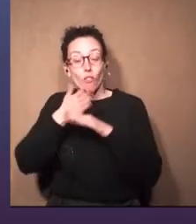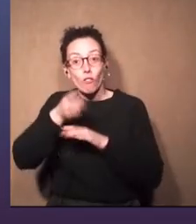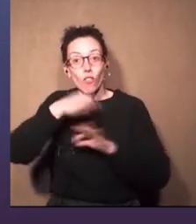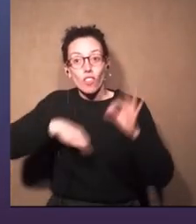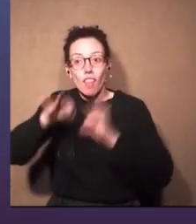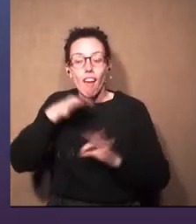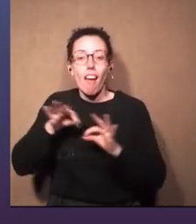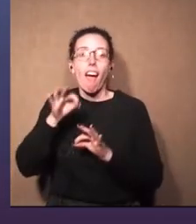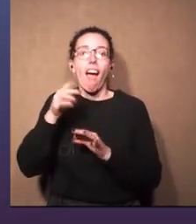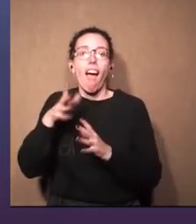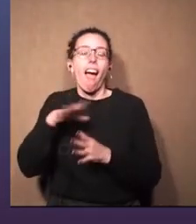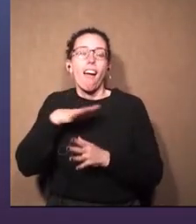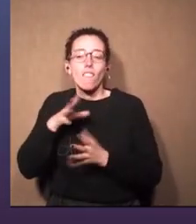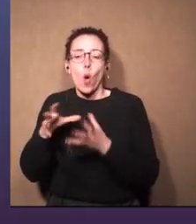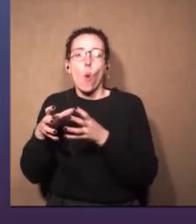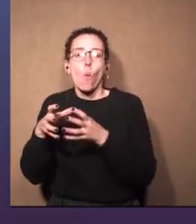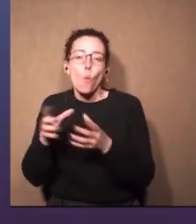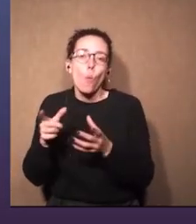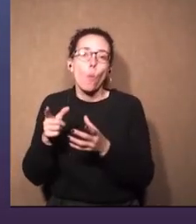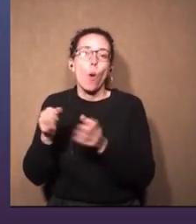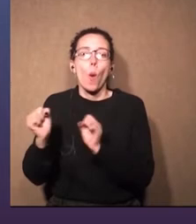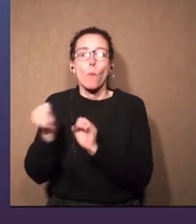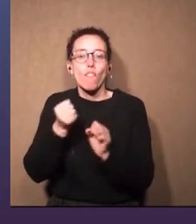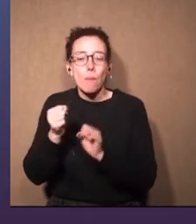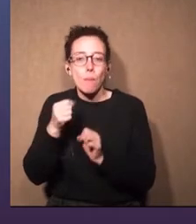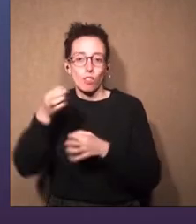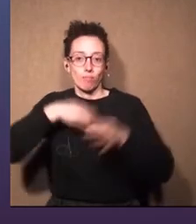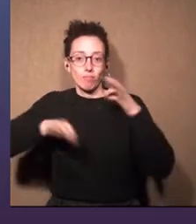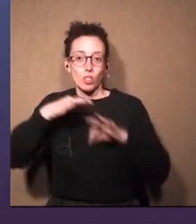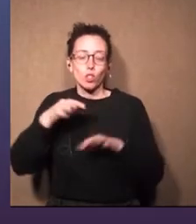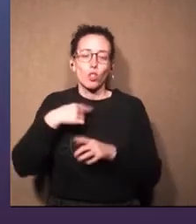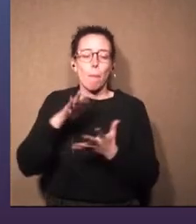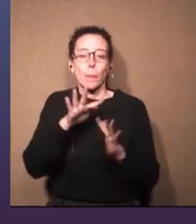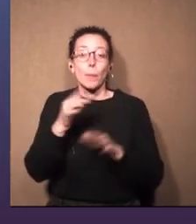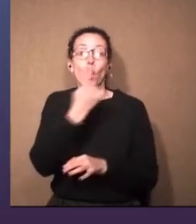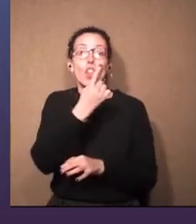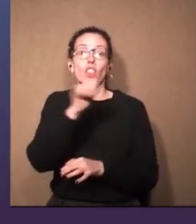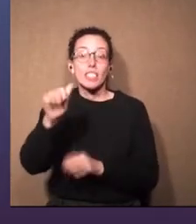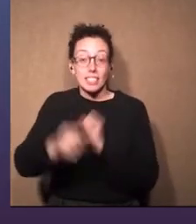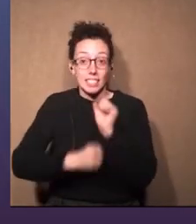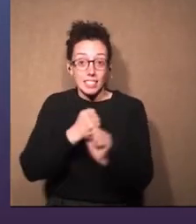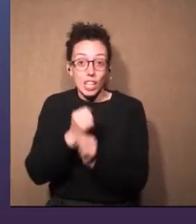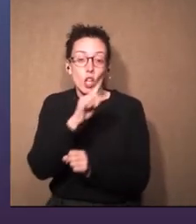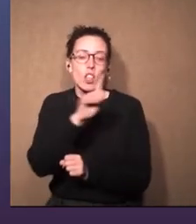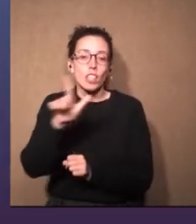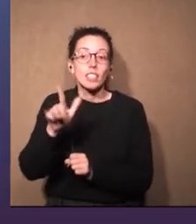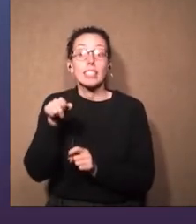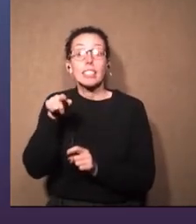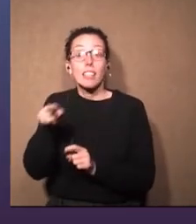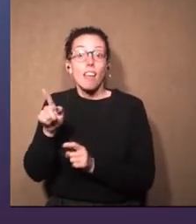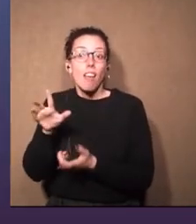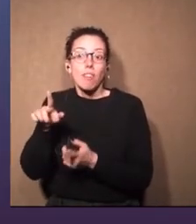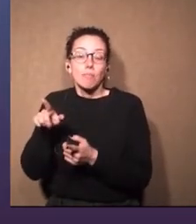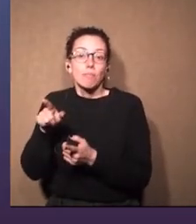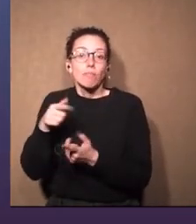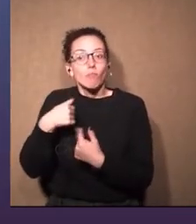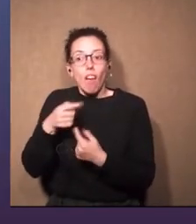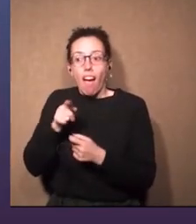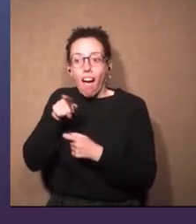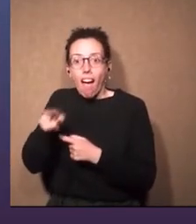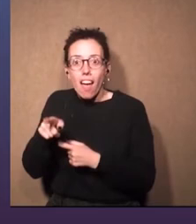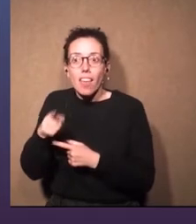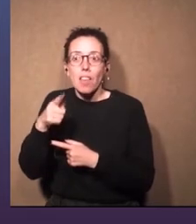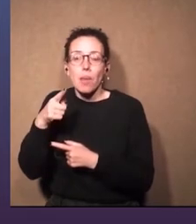que había toda una movida de teatro cuando yo tenía 16, 17 años, y fue el espacio que